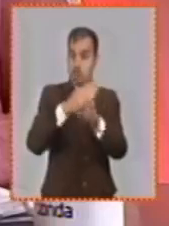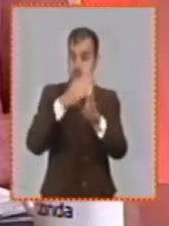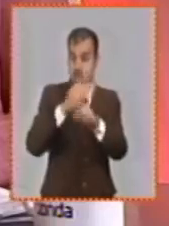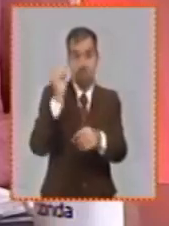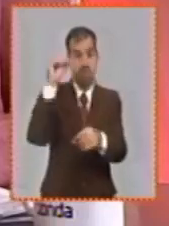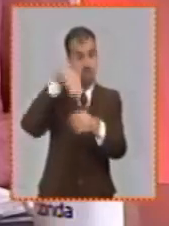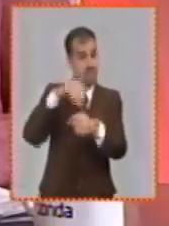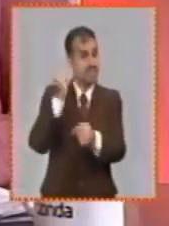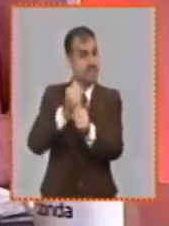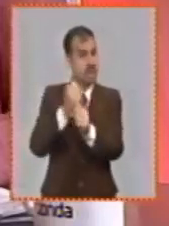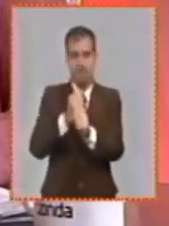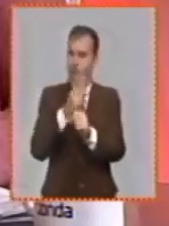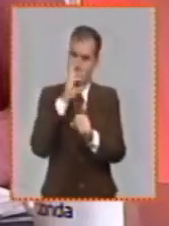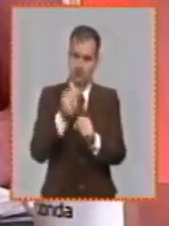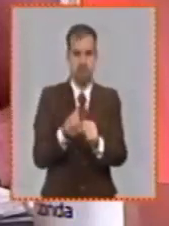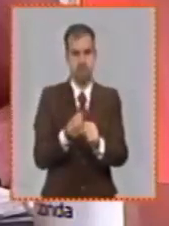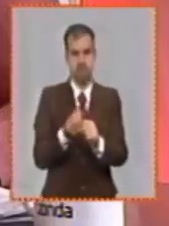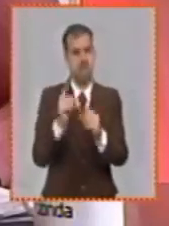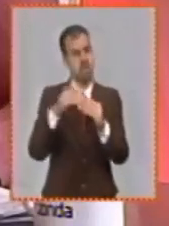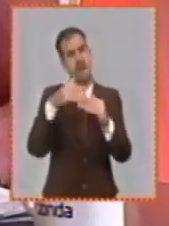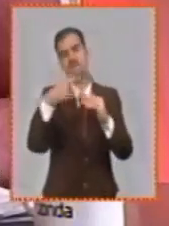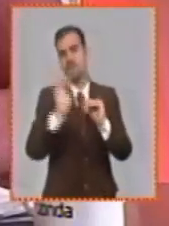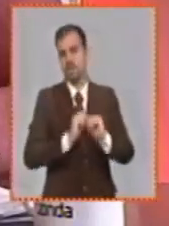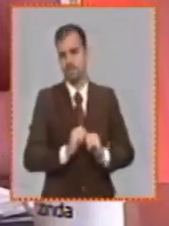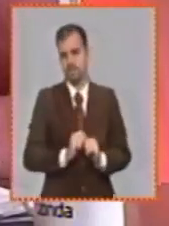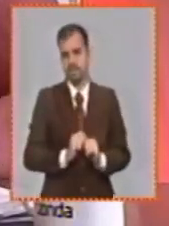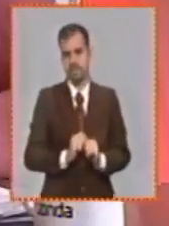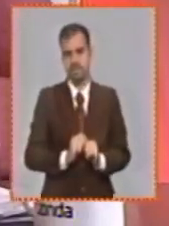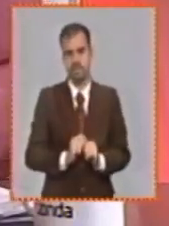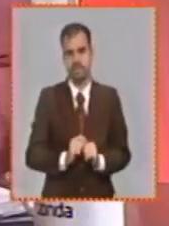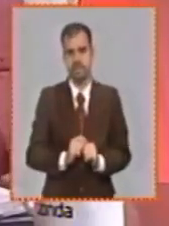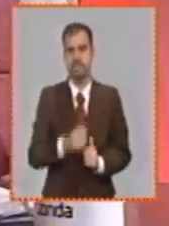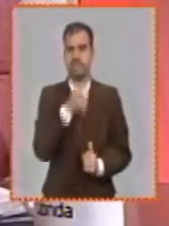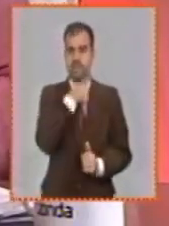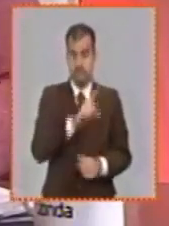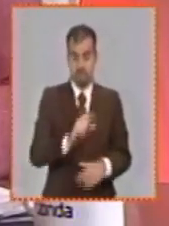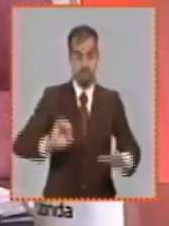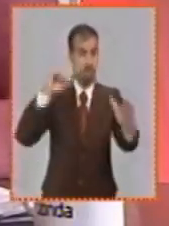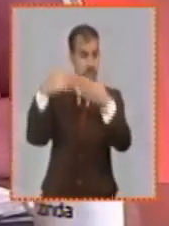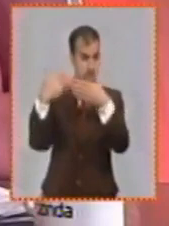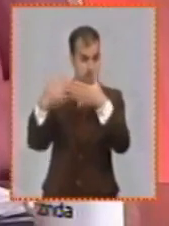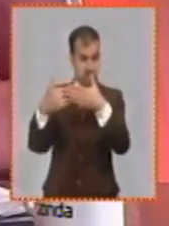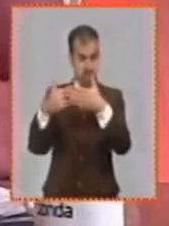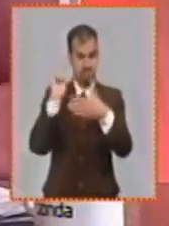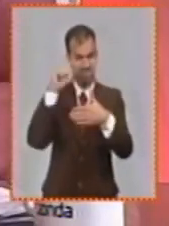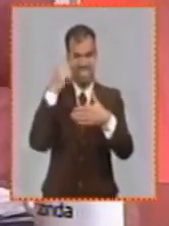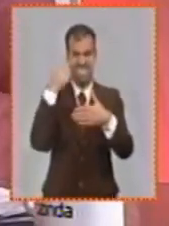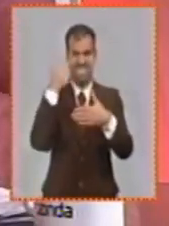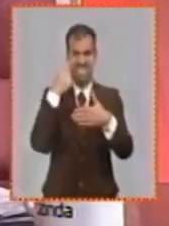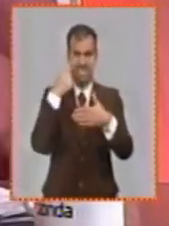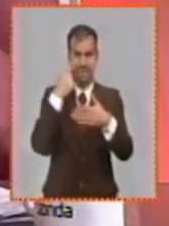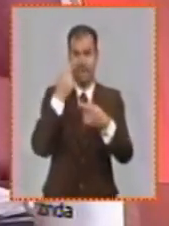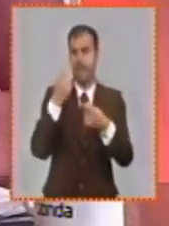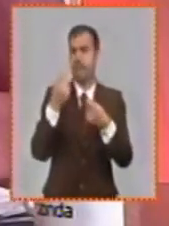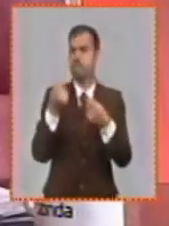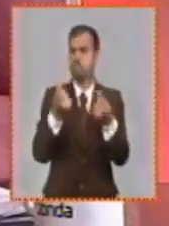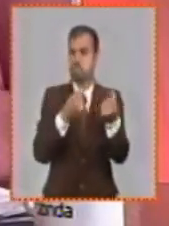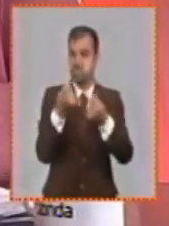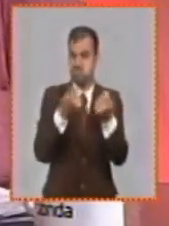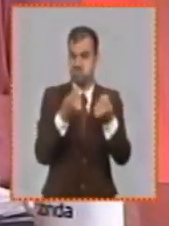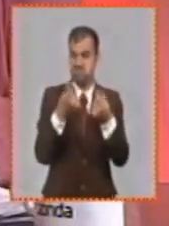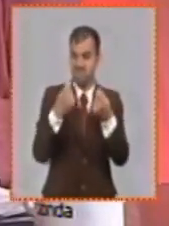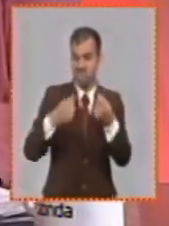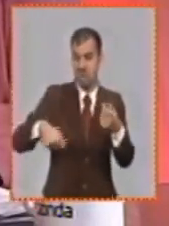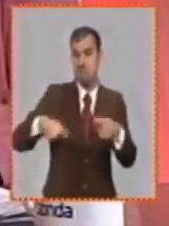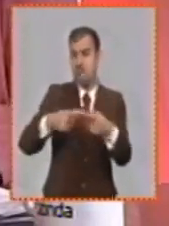dentro de los 18 pesos ahora en la actividad empresarial donde los costos y gastos no se financien